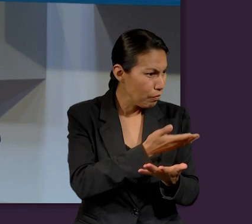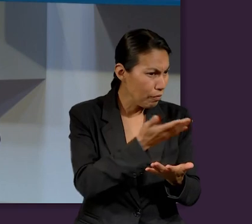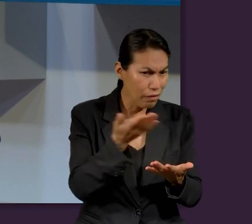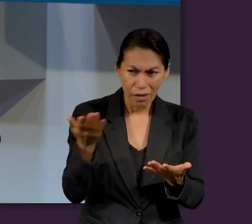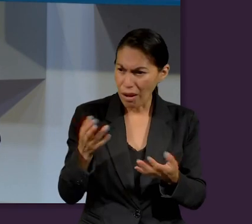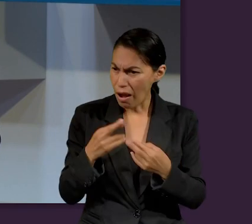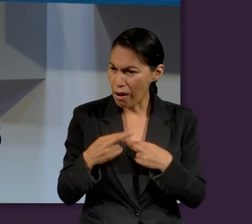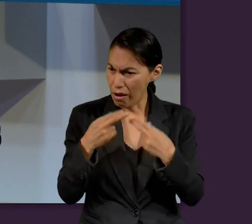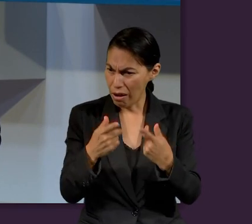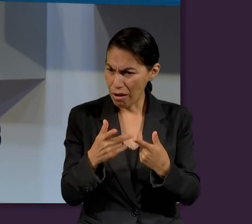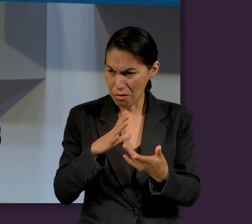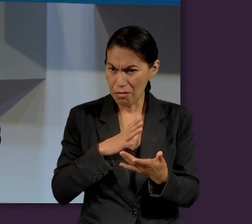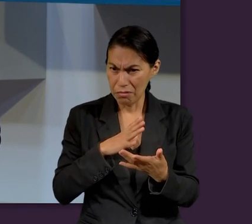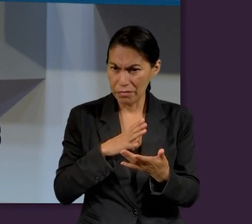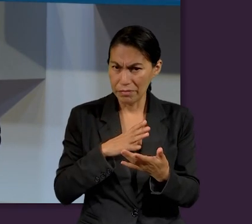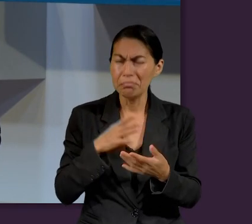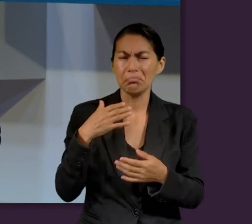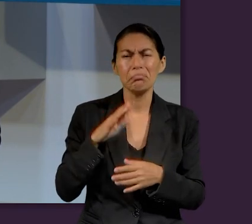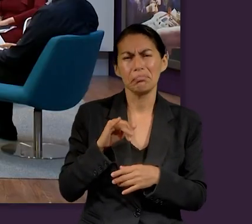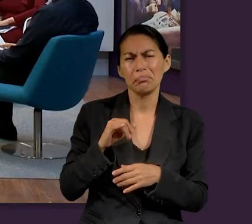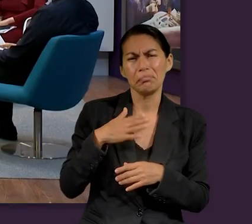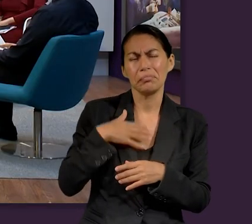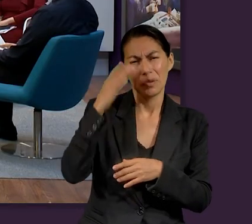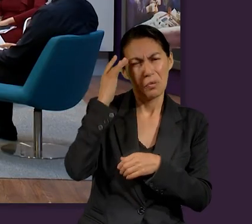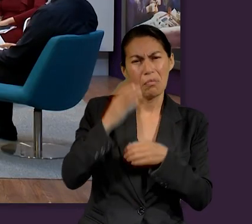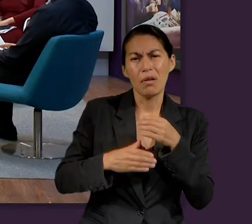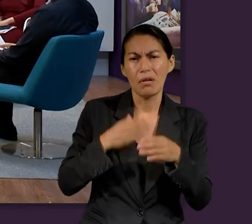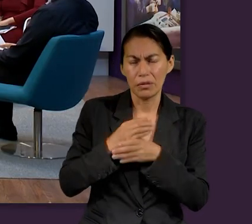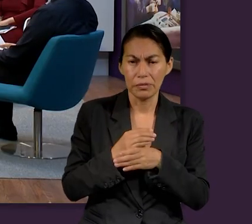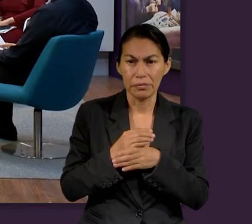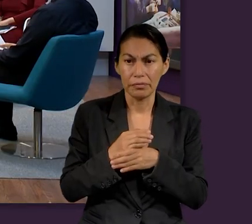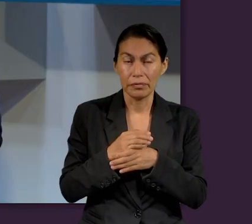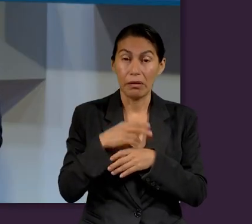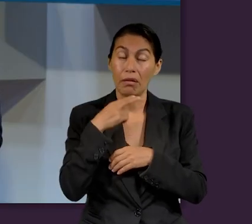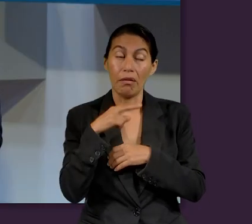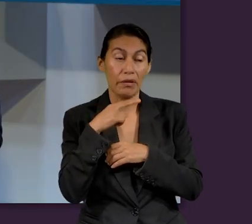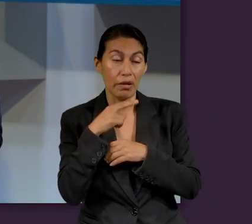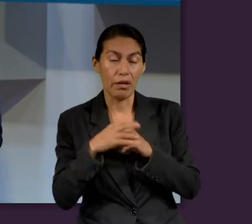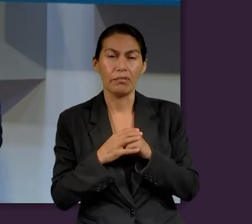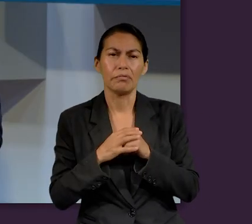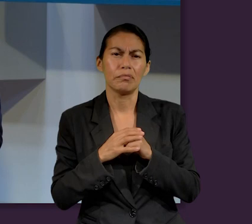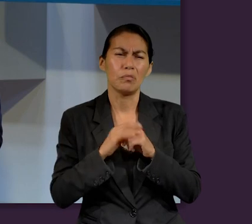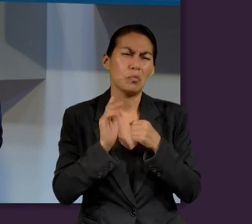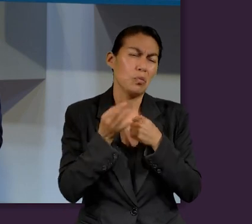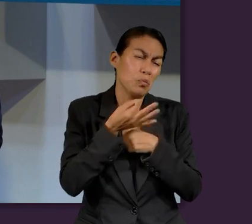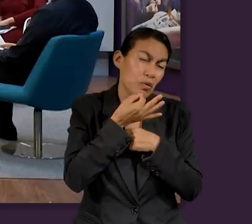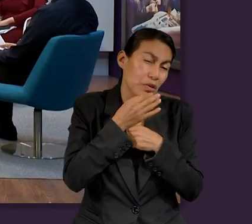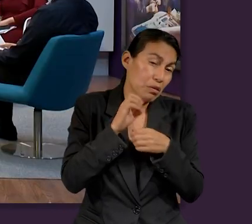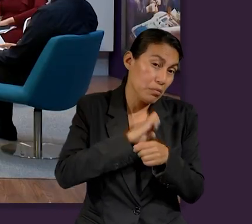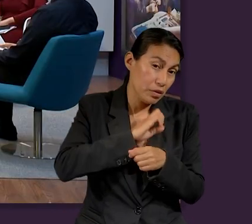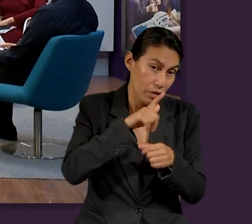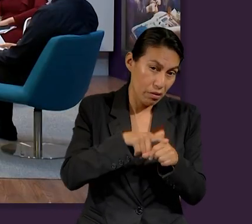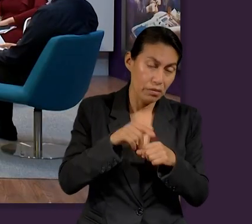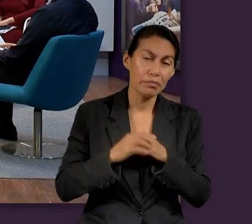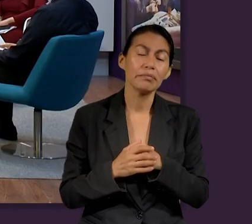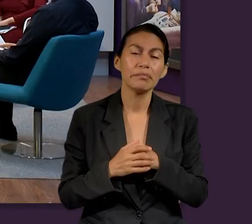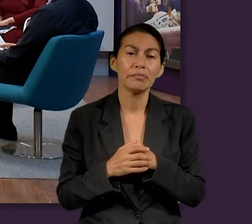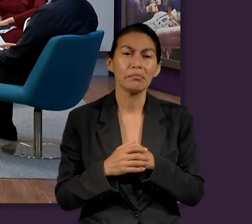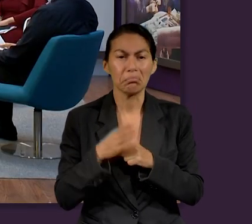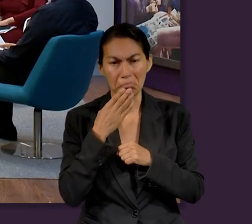¿Algún regalo? En mi cumpleaños, sí. En Navidad. En ocasiones especiales. Ok.